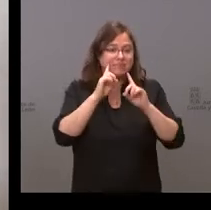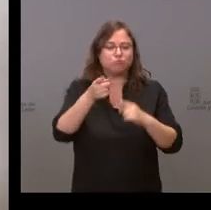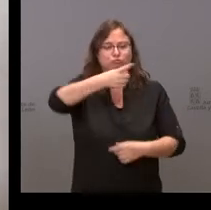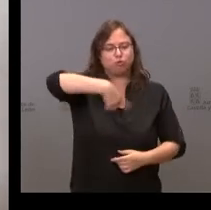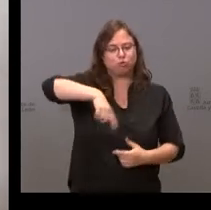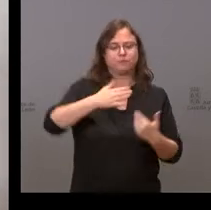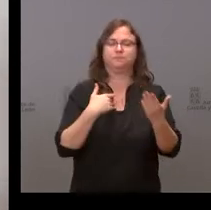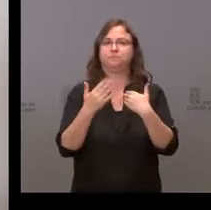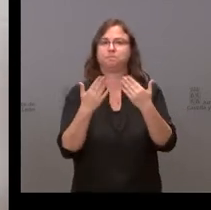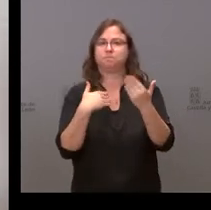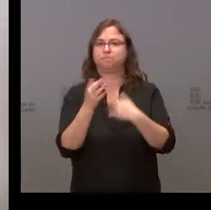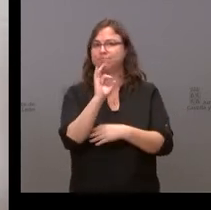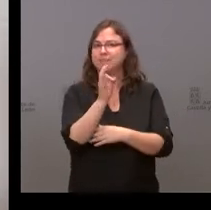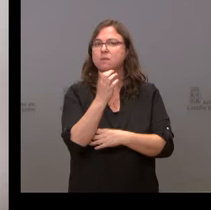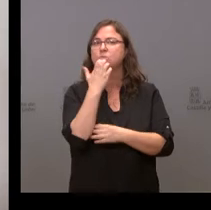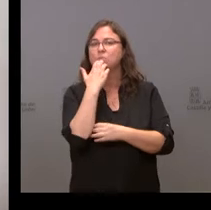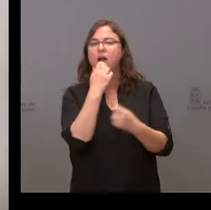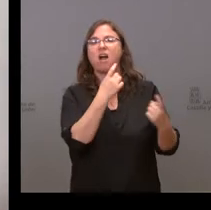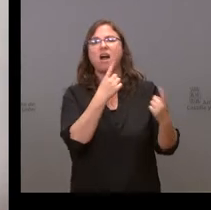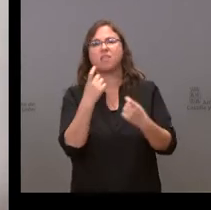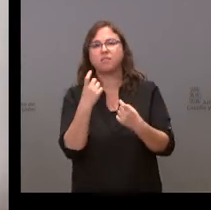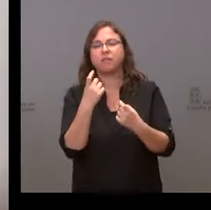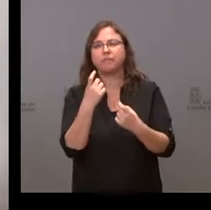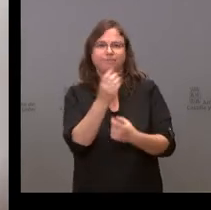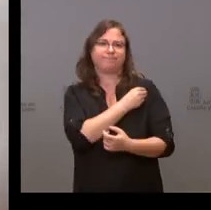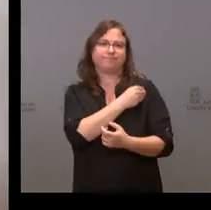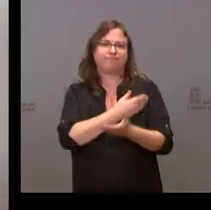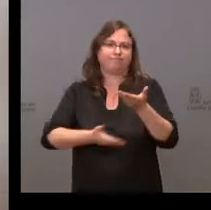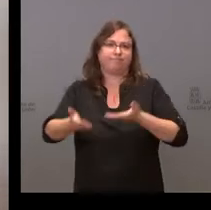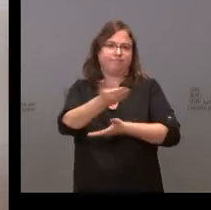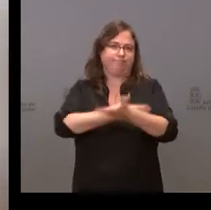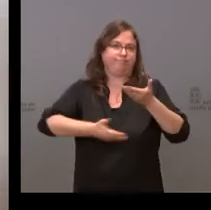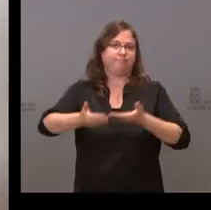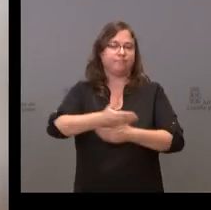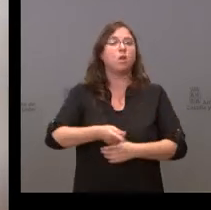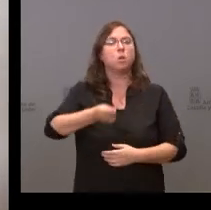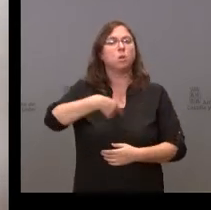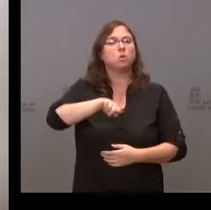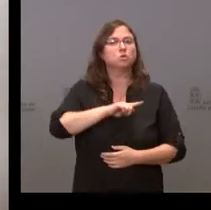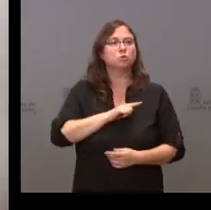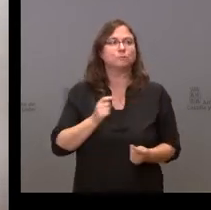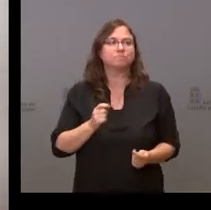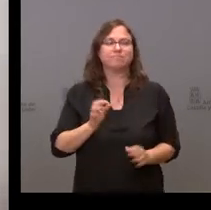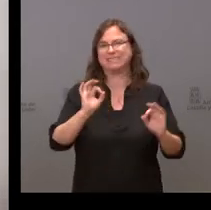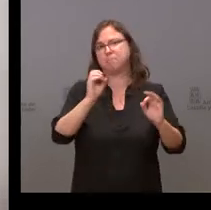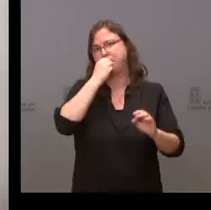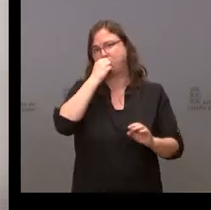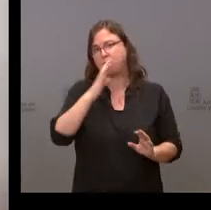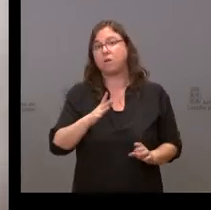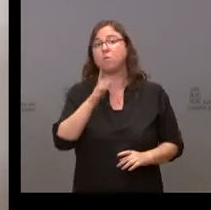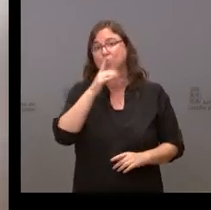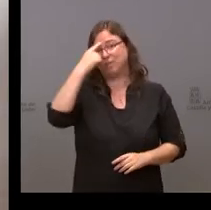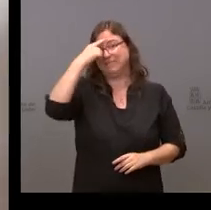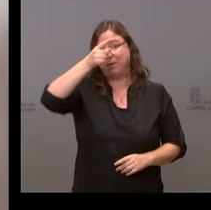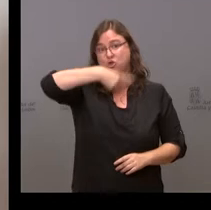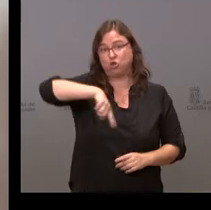la necesidad de que se cuente con las corporaciones locales. A nosotros eso nos vendría especialmente bien porque, como saben ustedes,